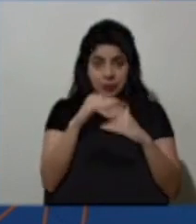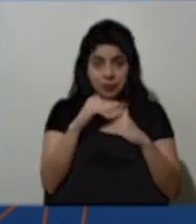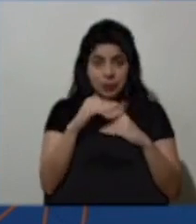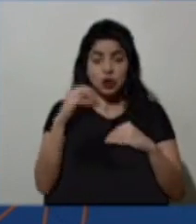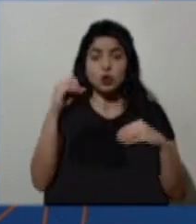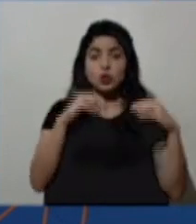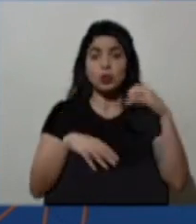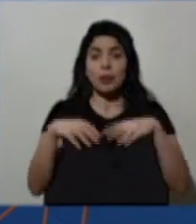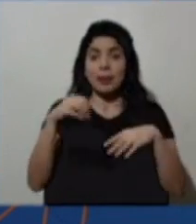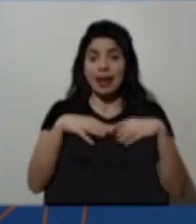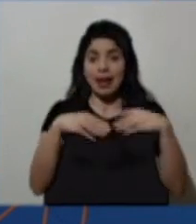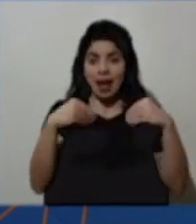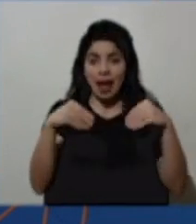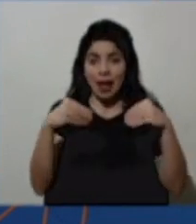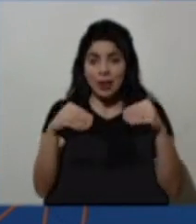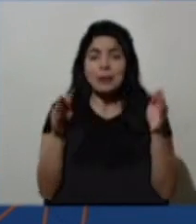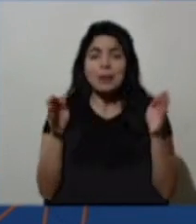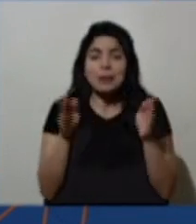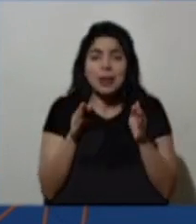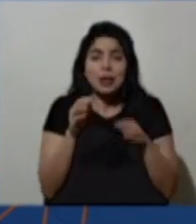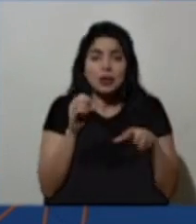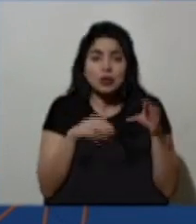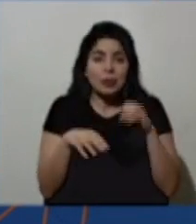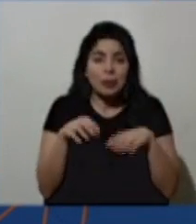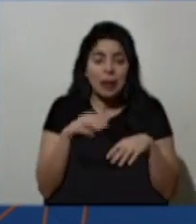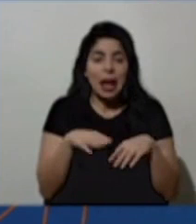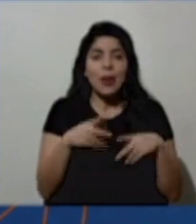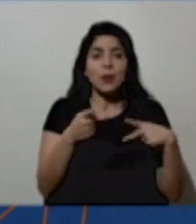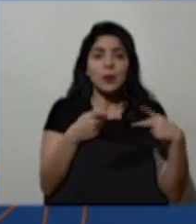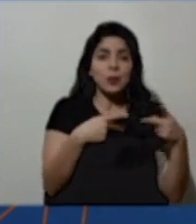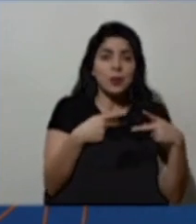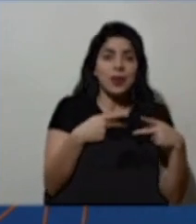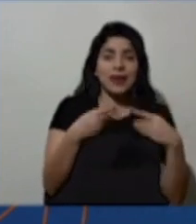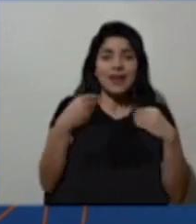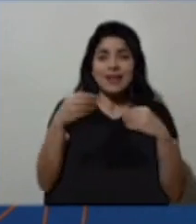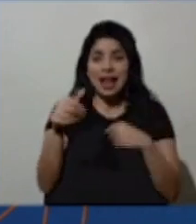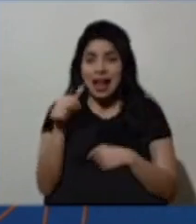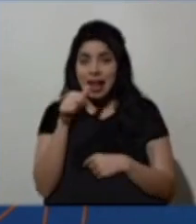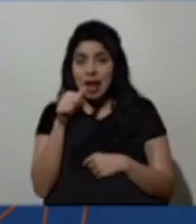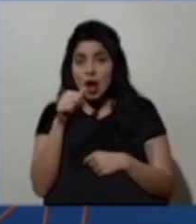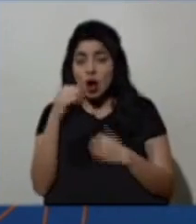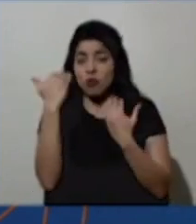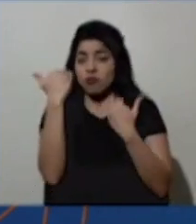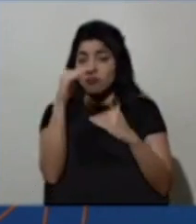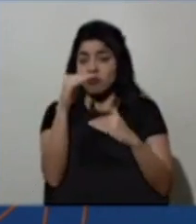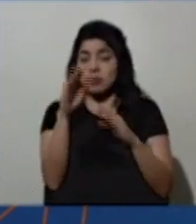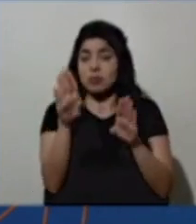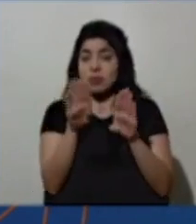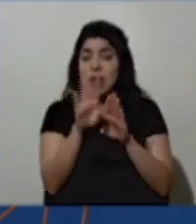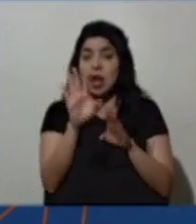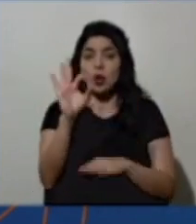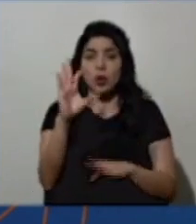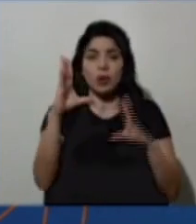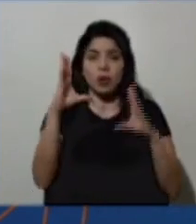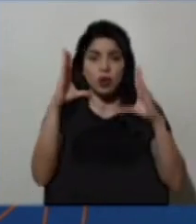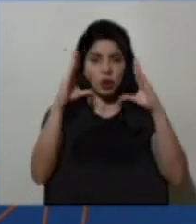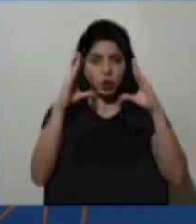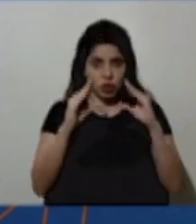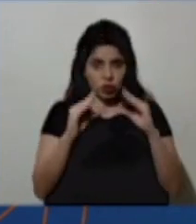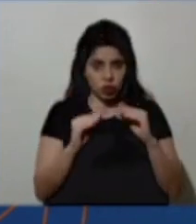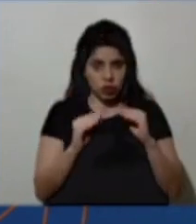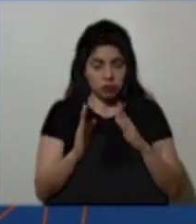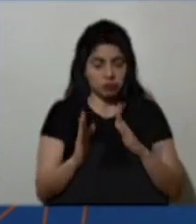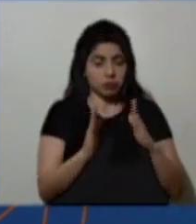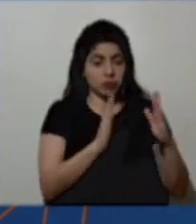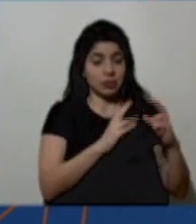supermercados, mini super, pulperías y licoreras hasta las nueve de la noche. El transporte